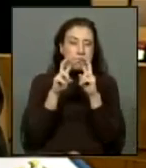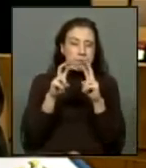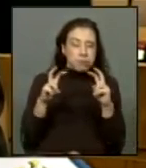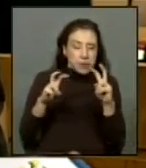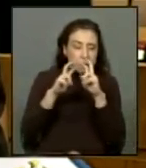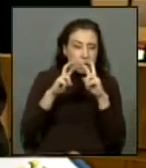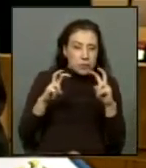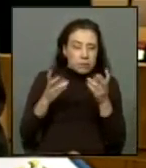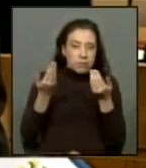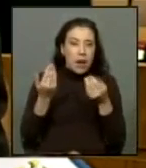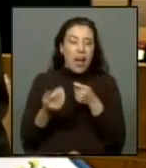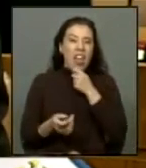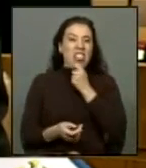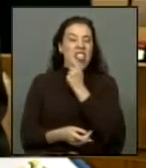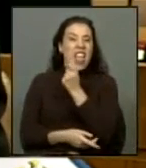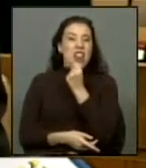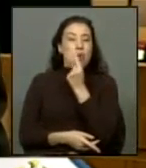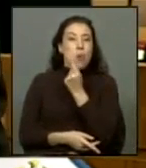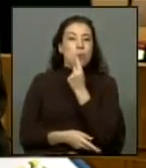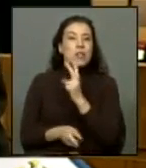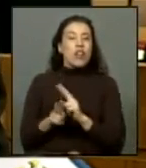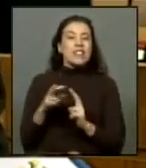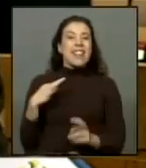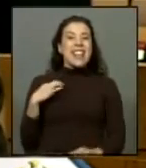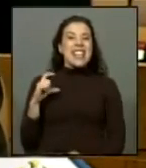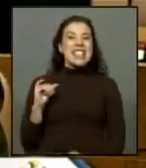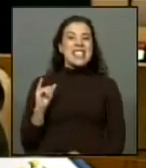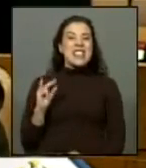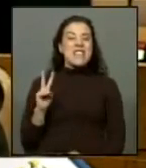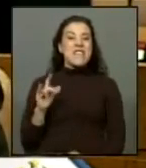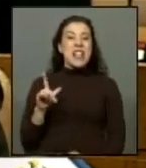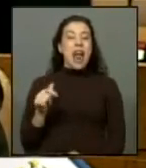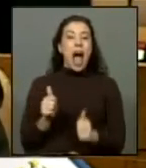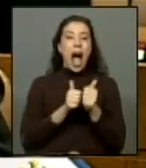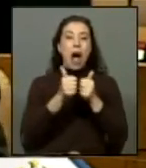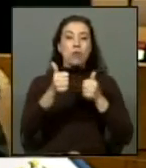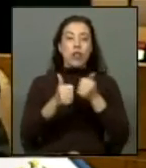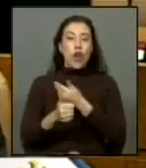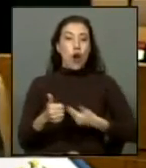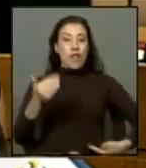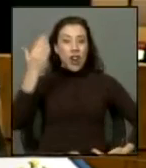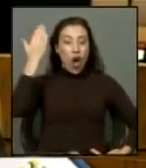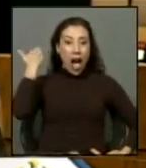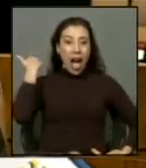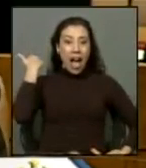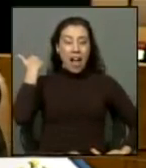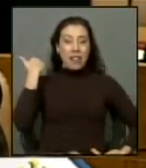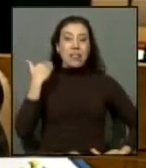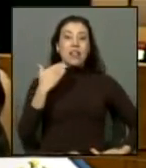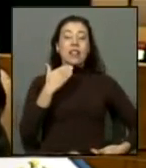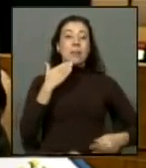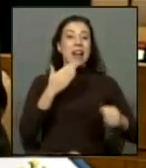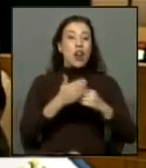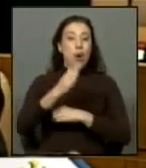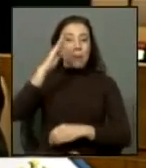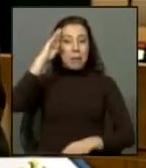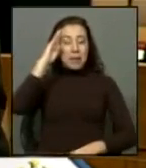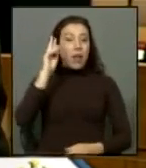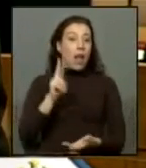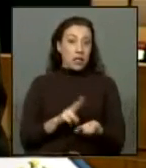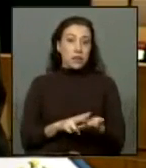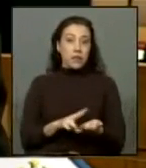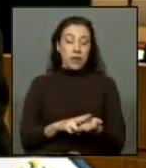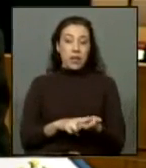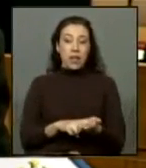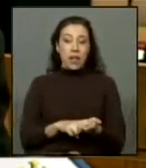denunciando el papel que tuvieron los civiles que fueron autoridades de gobierno y también civiles bajo la dictadura militar es cierto